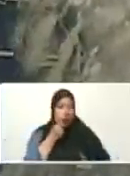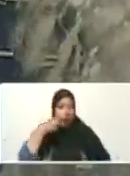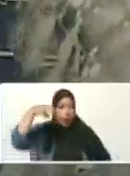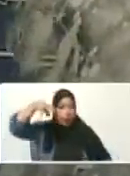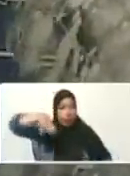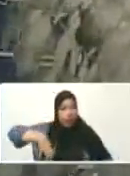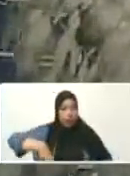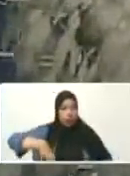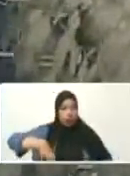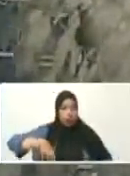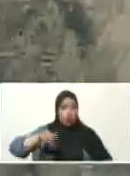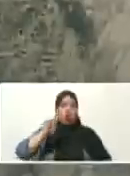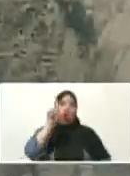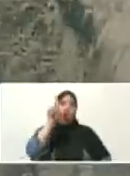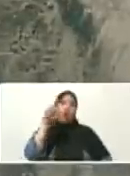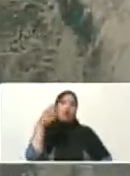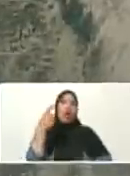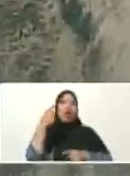una o dos de la mañana.